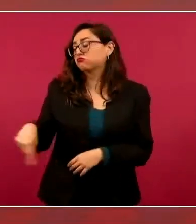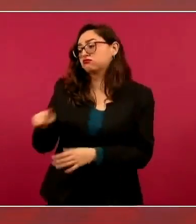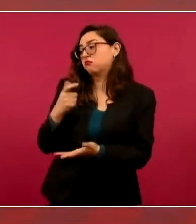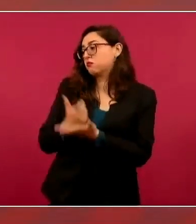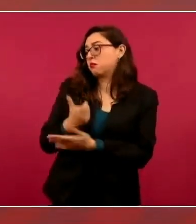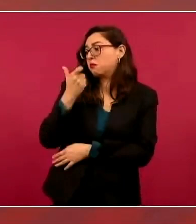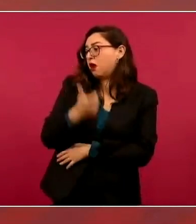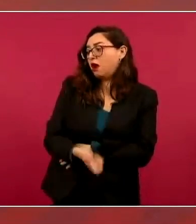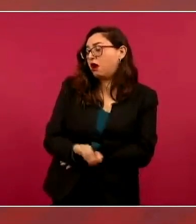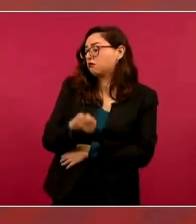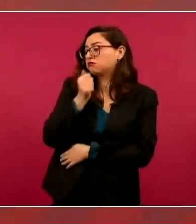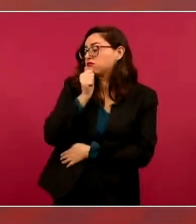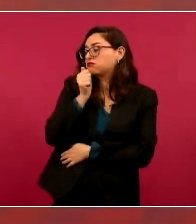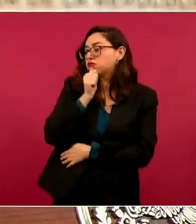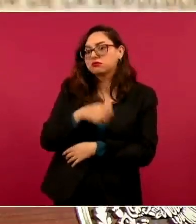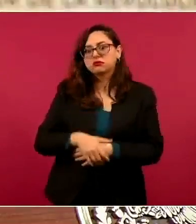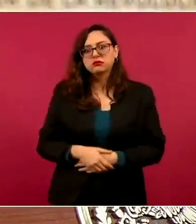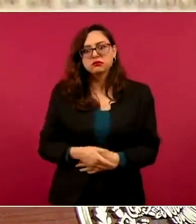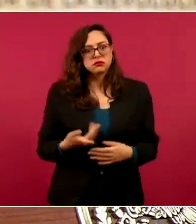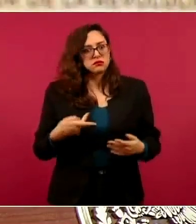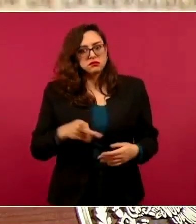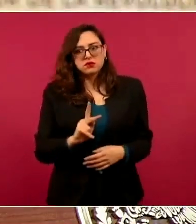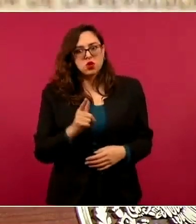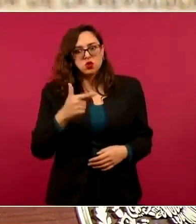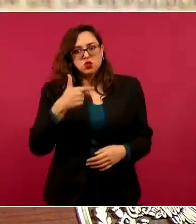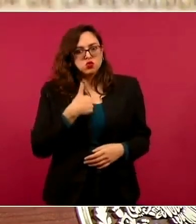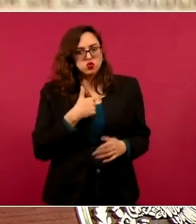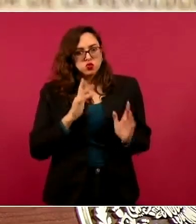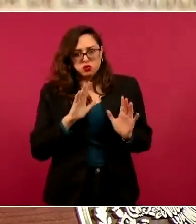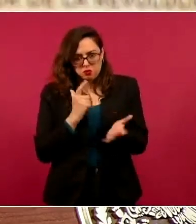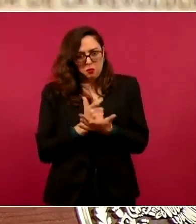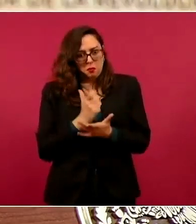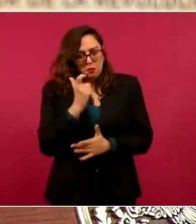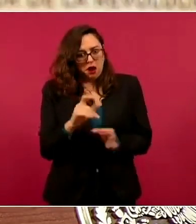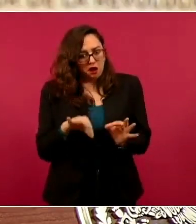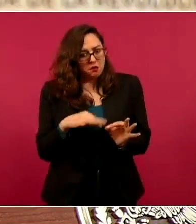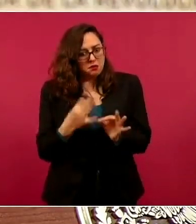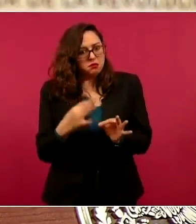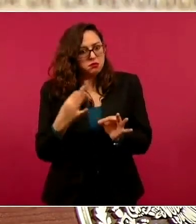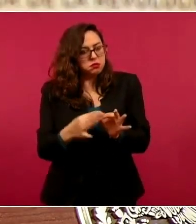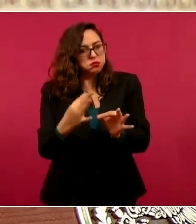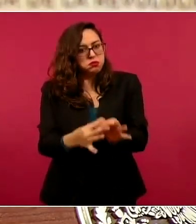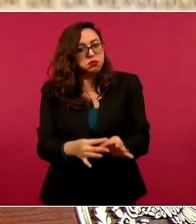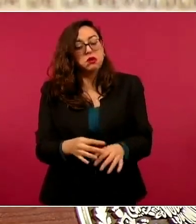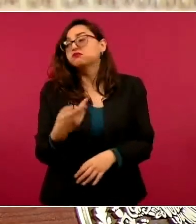No, pero no debemos. Sí, pero tienen que pagar por adelantado.